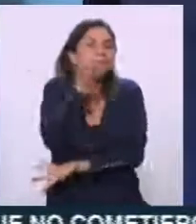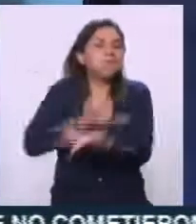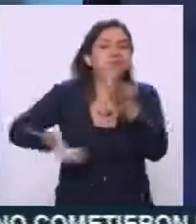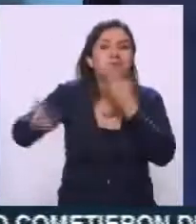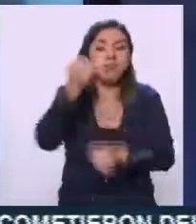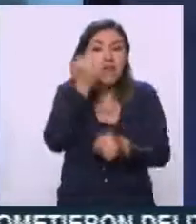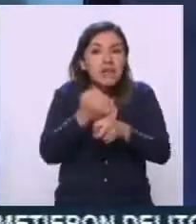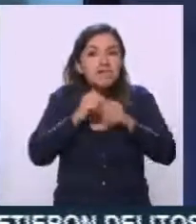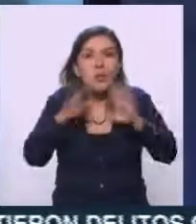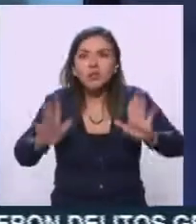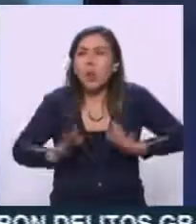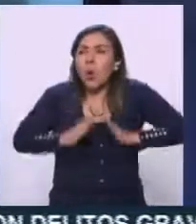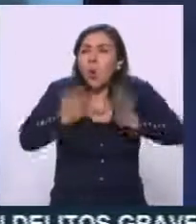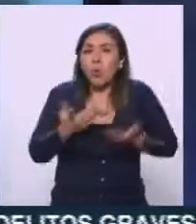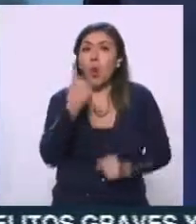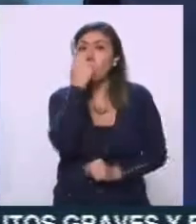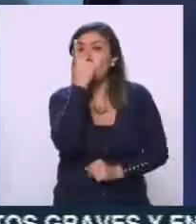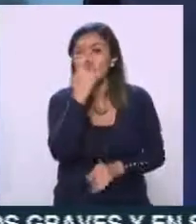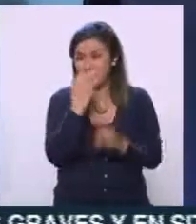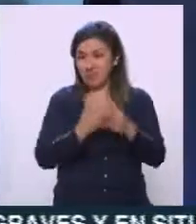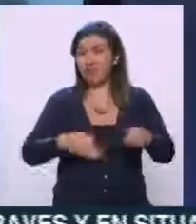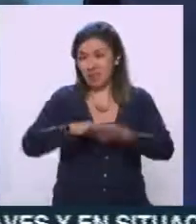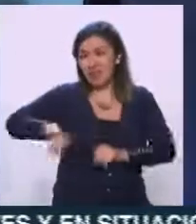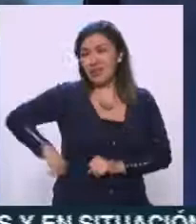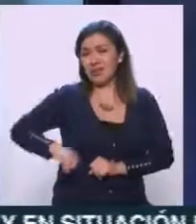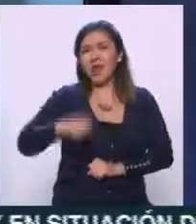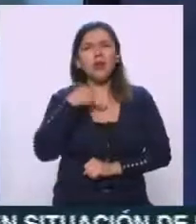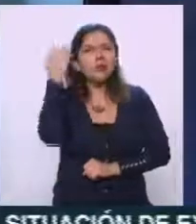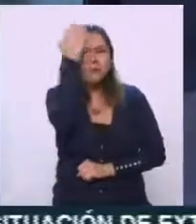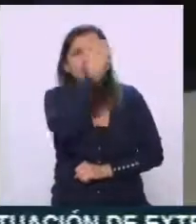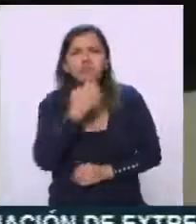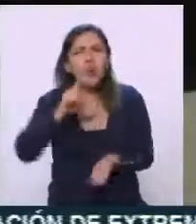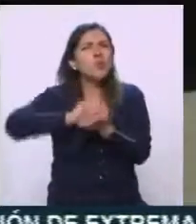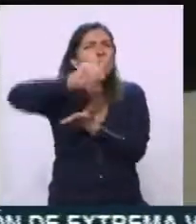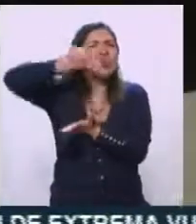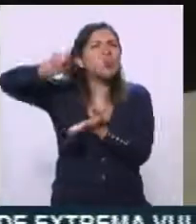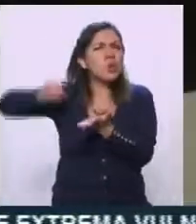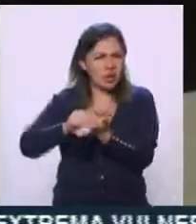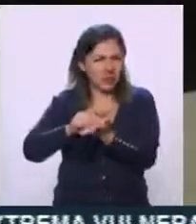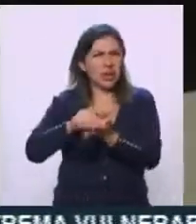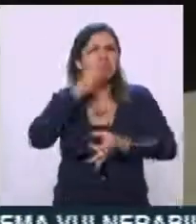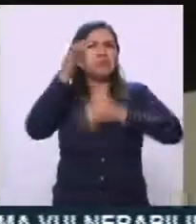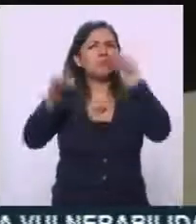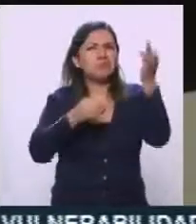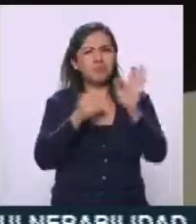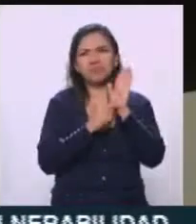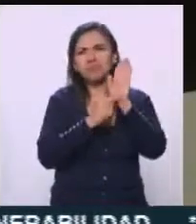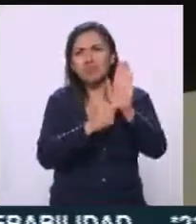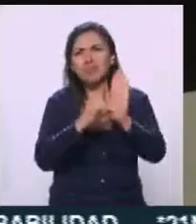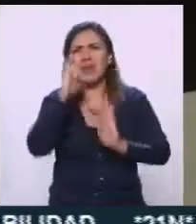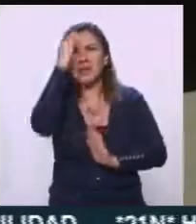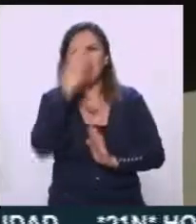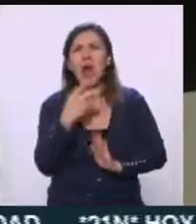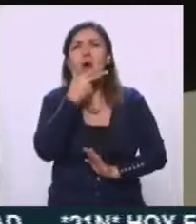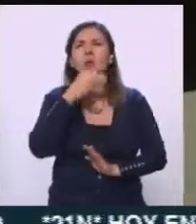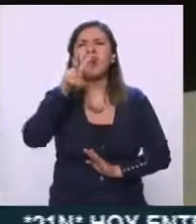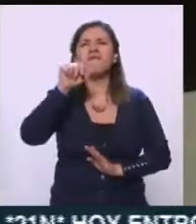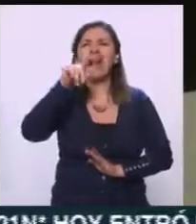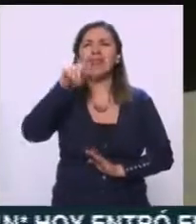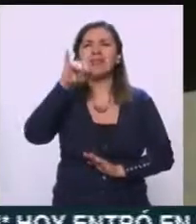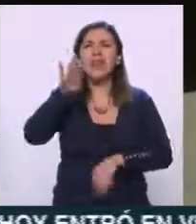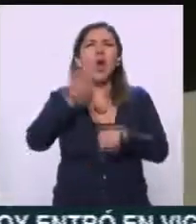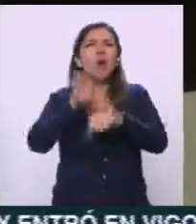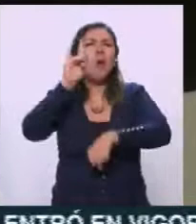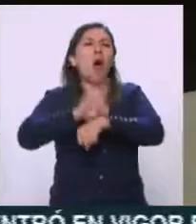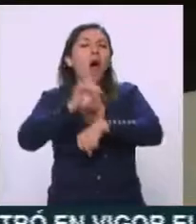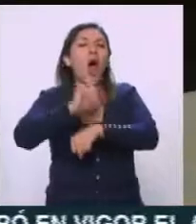desinformación. Y hay un dato interesante, estaba yo analizando los tweets que promovieron esta imagen de Valentín Elizalde haciéndolo